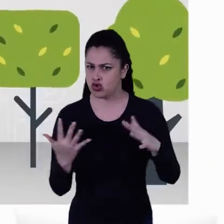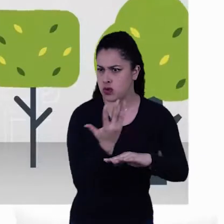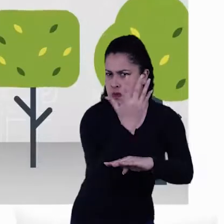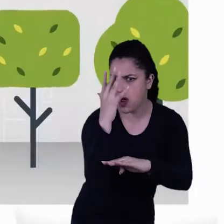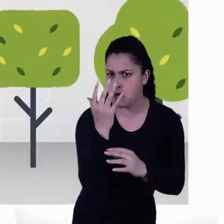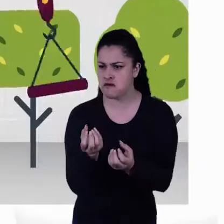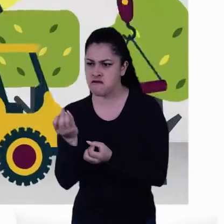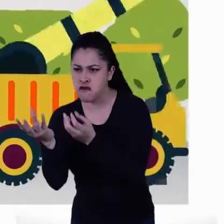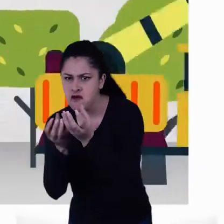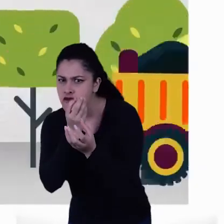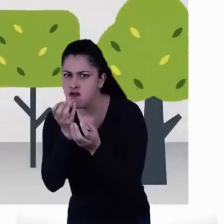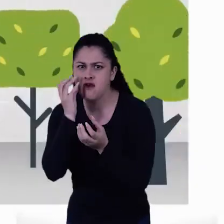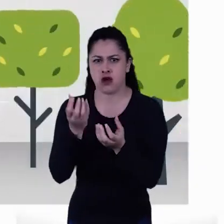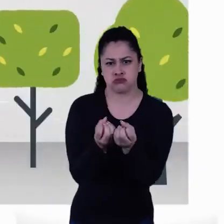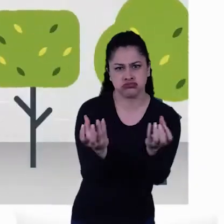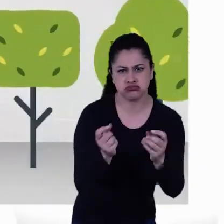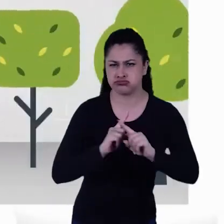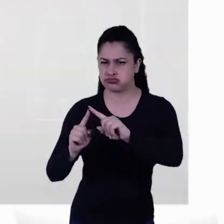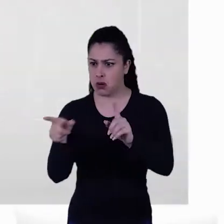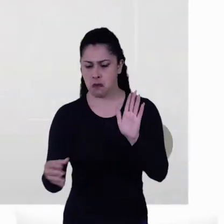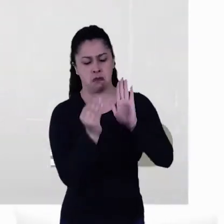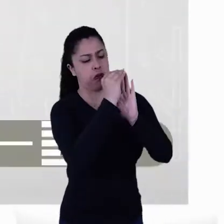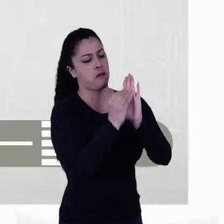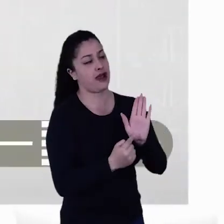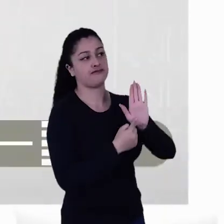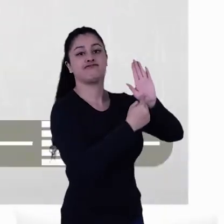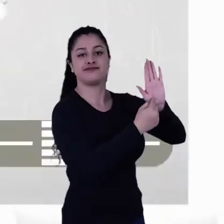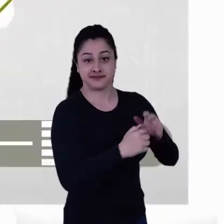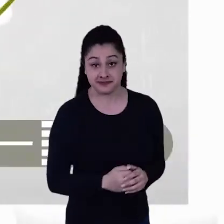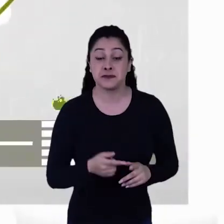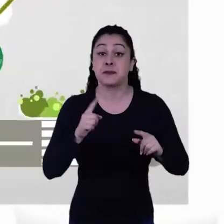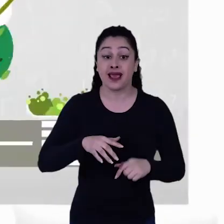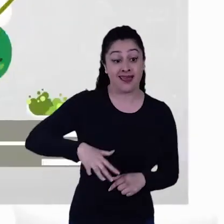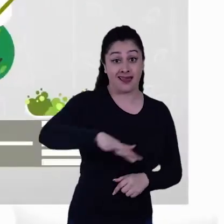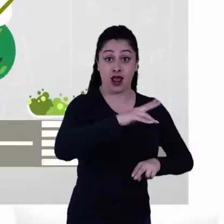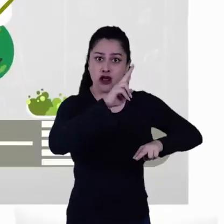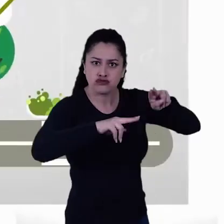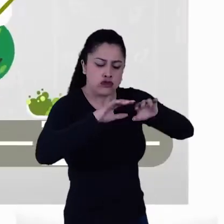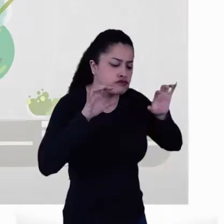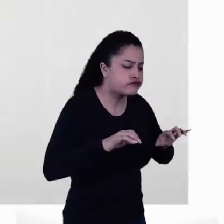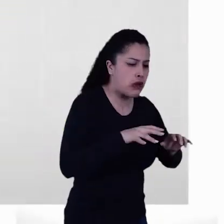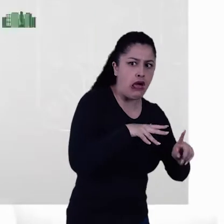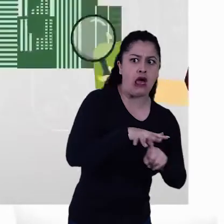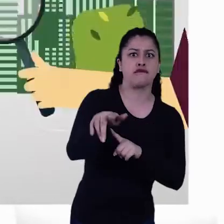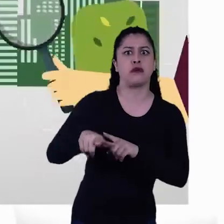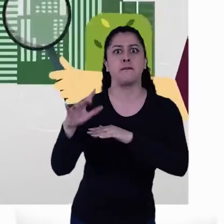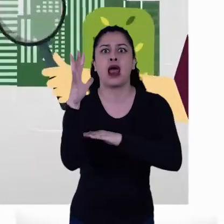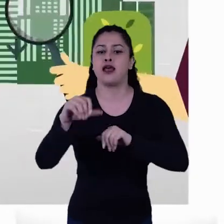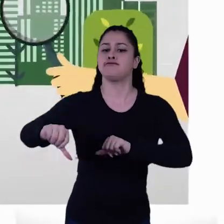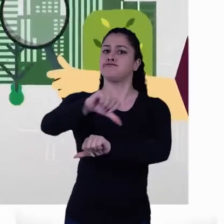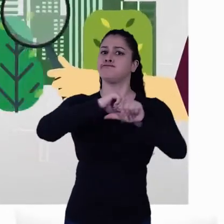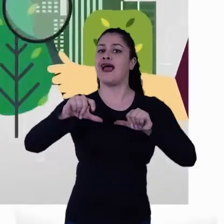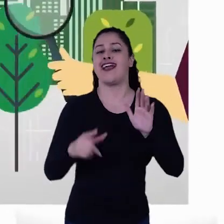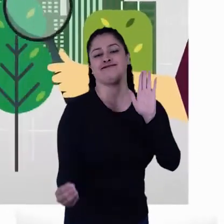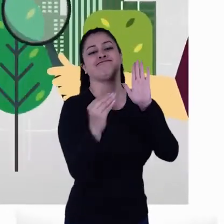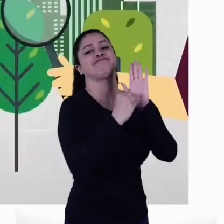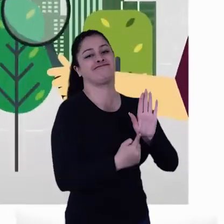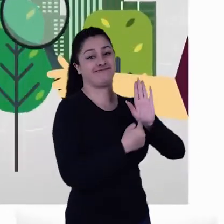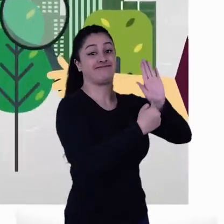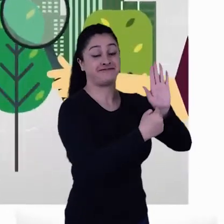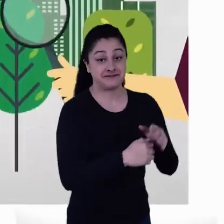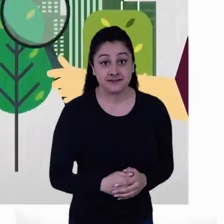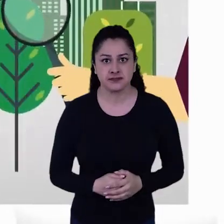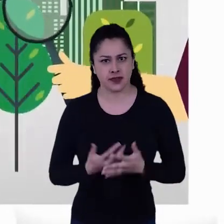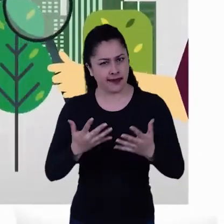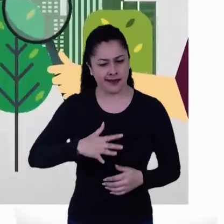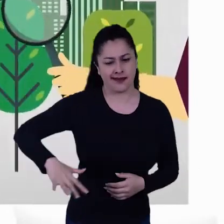jardinería a plantar dentro del proyecto. Contempla la compensación de los impactos generados. Busca la consolidación organizada